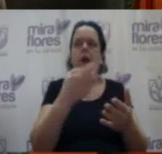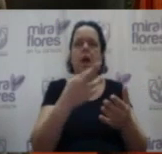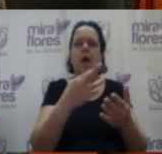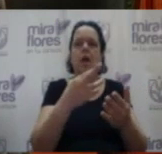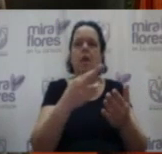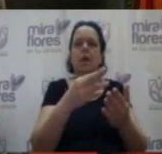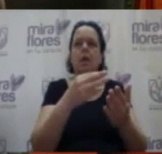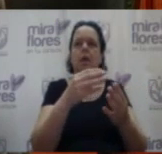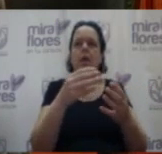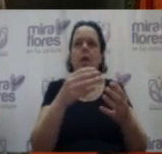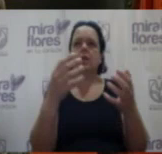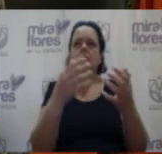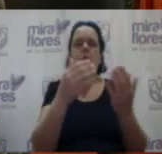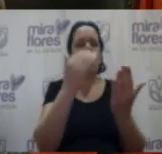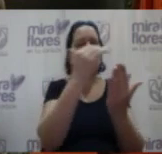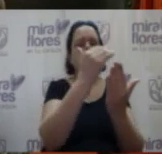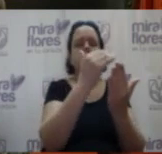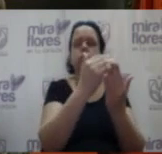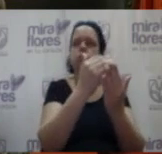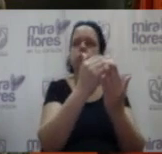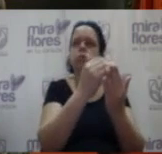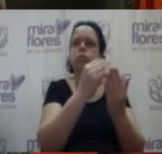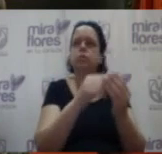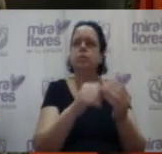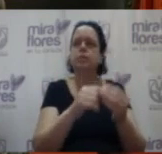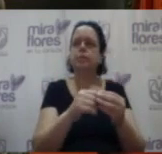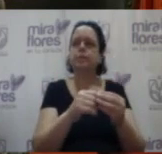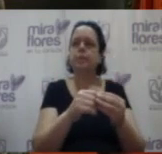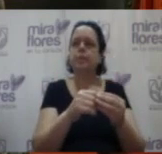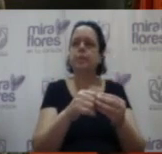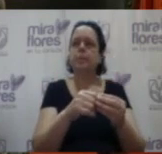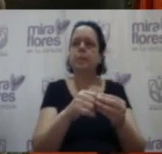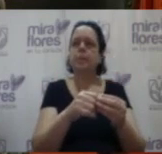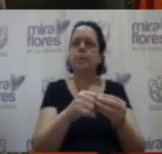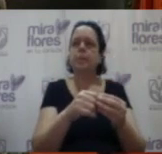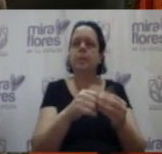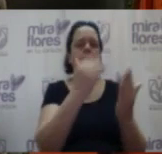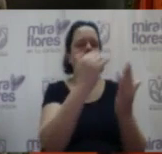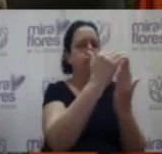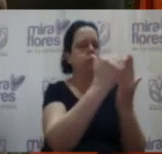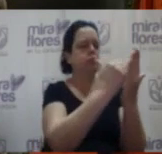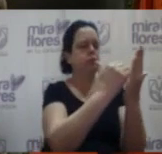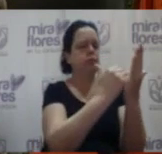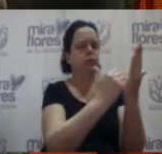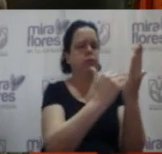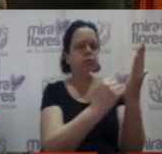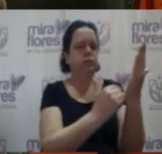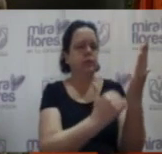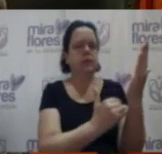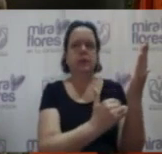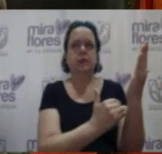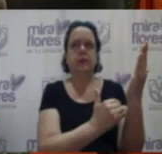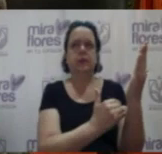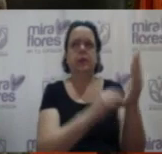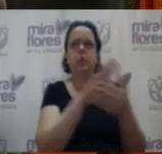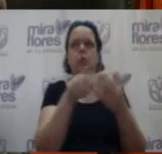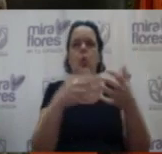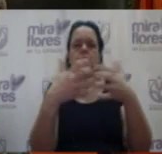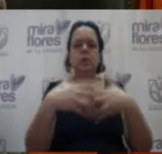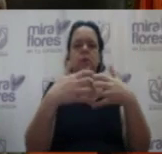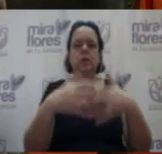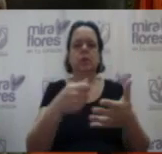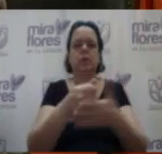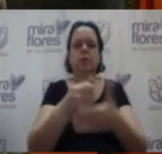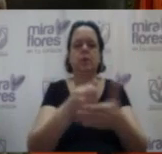relación de equipos que se van a comprar, luego en la